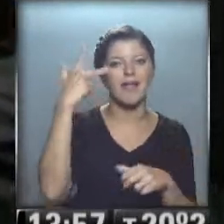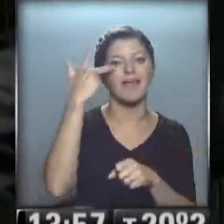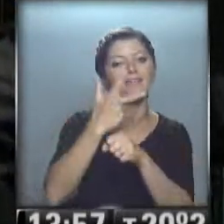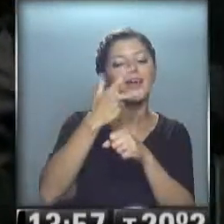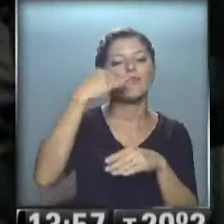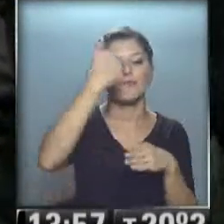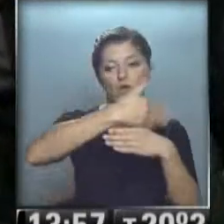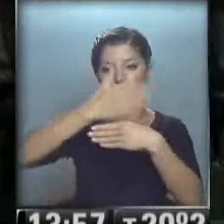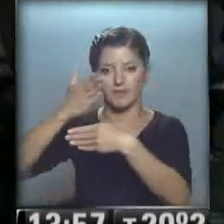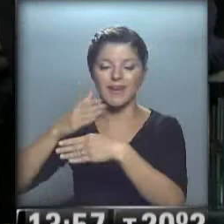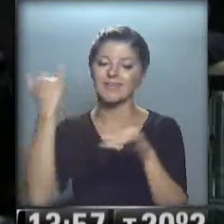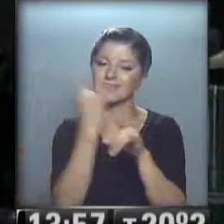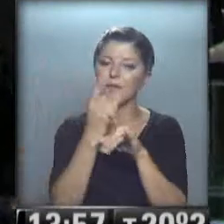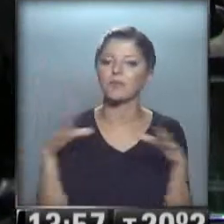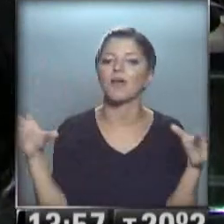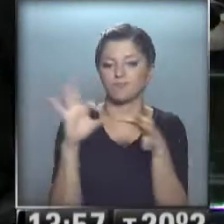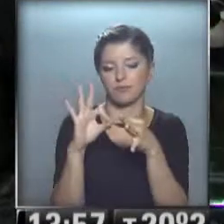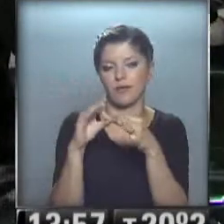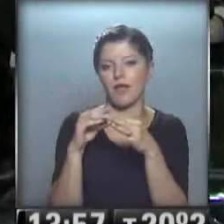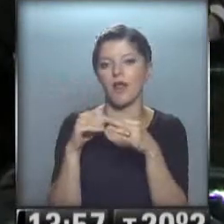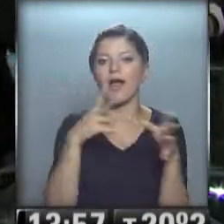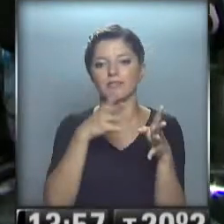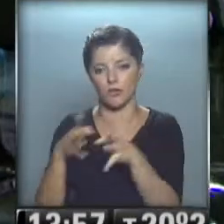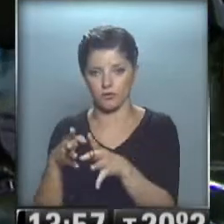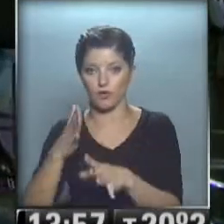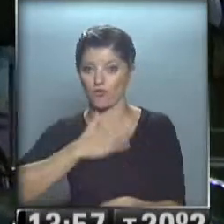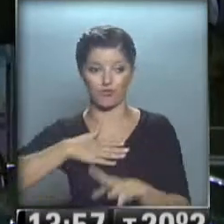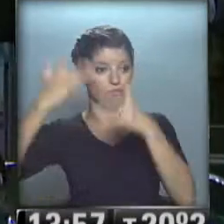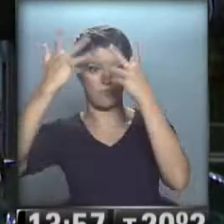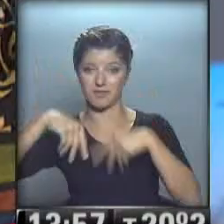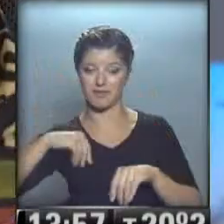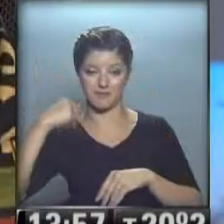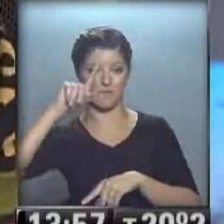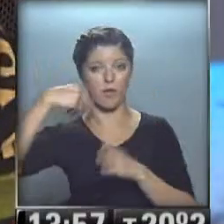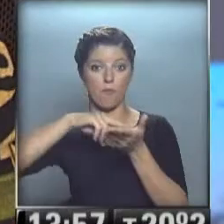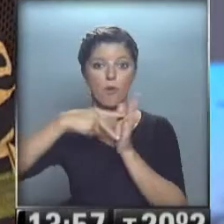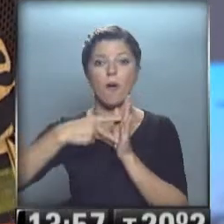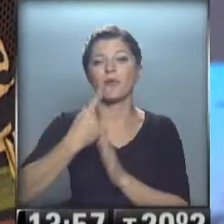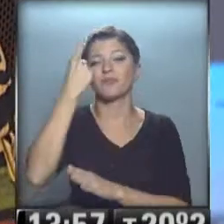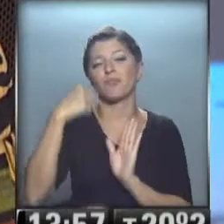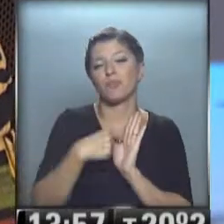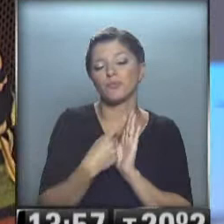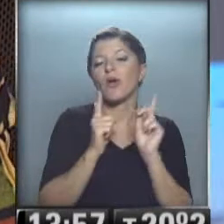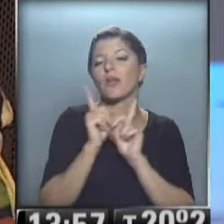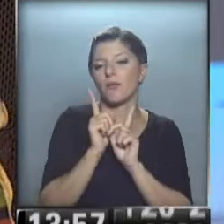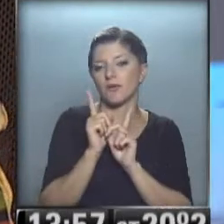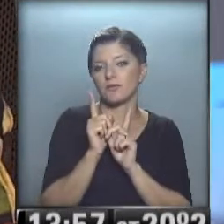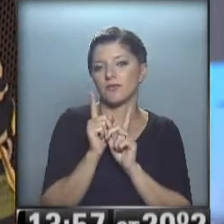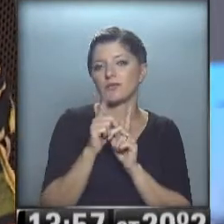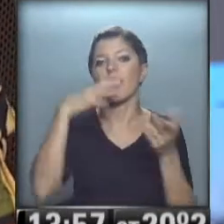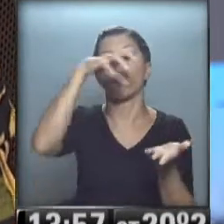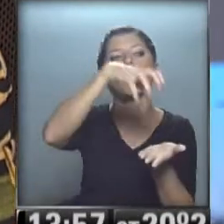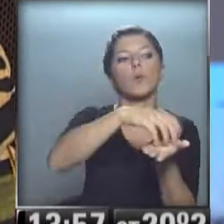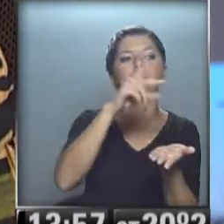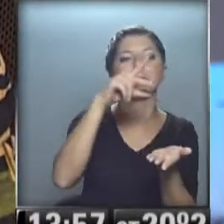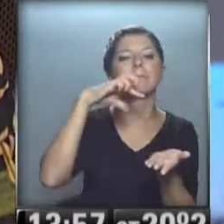como vinculado al terrorismo y es algo que nos perjudica altamente porque realmente son uno de esos argumentos que muchas veces usa el Pentágono